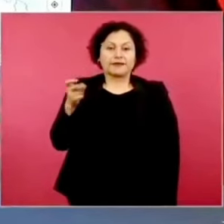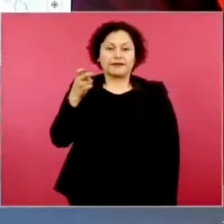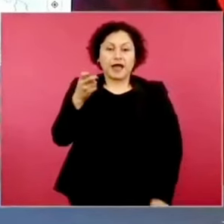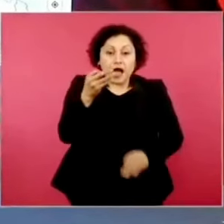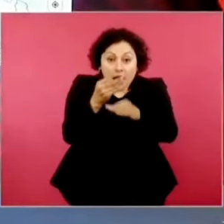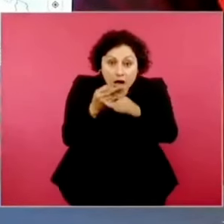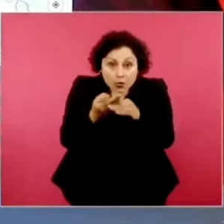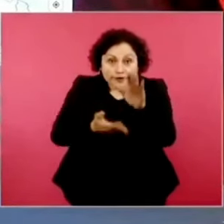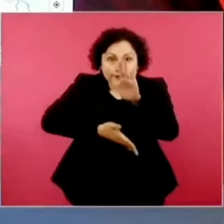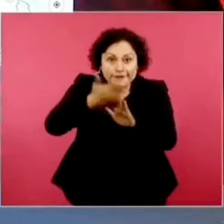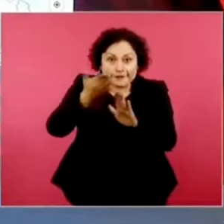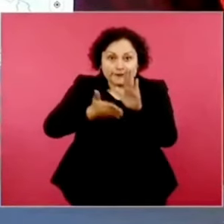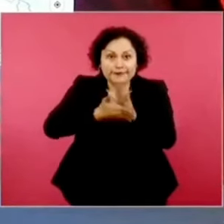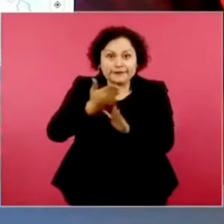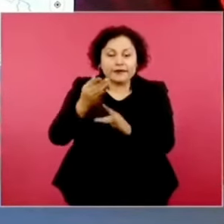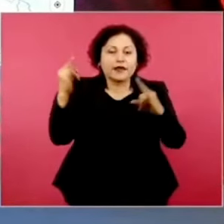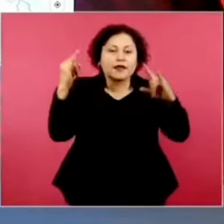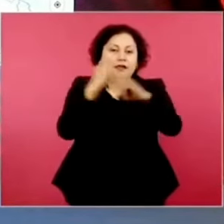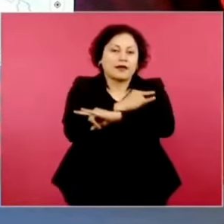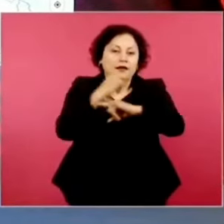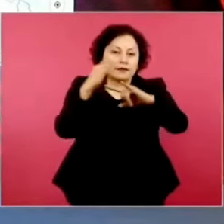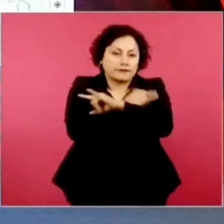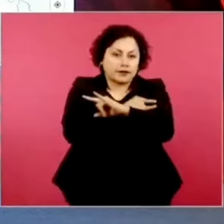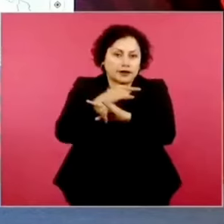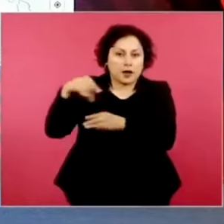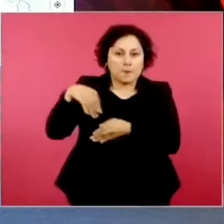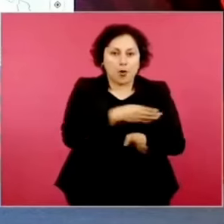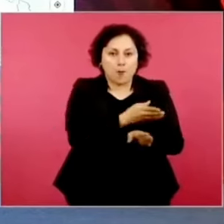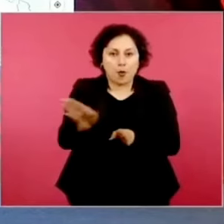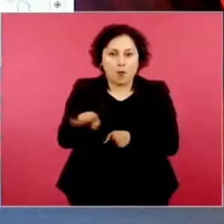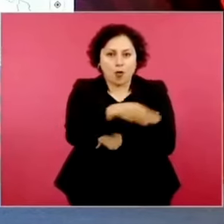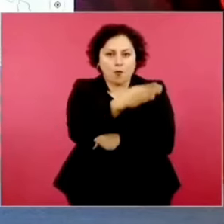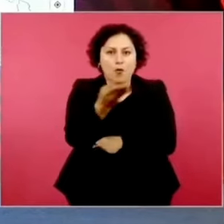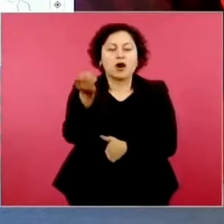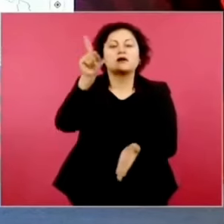con dos puentes,